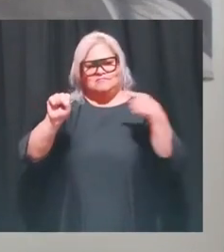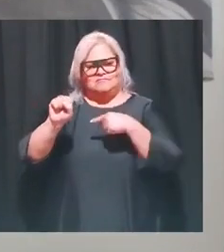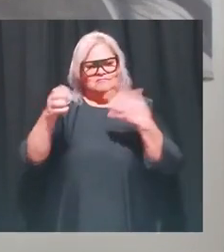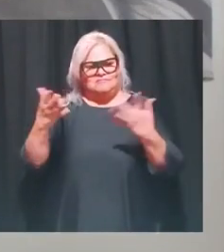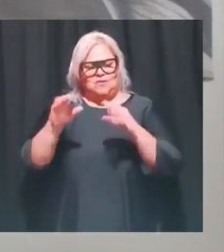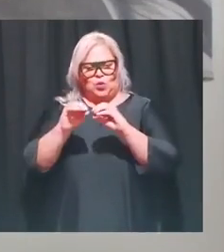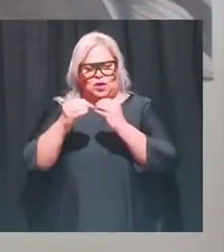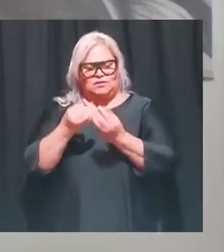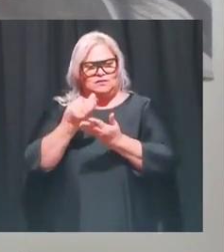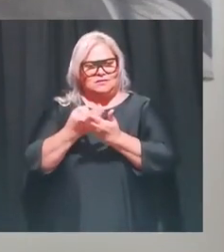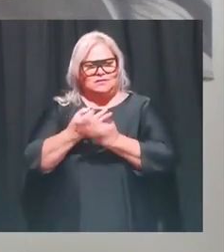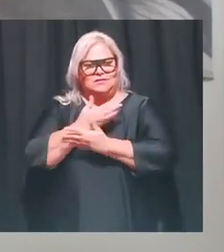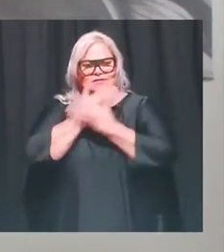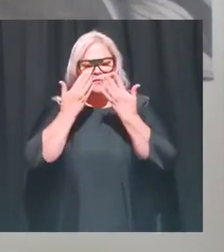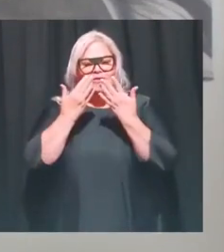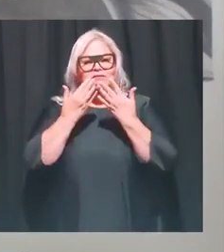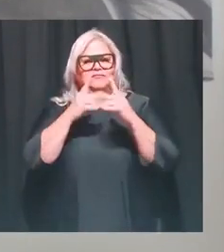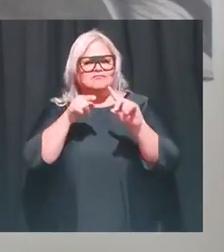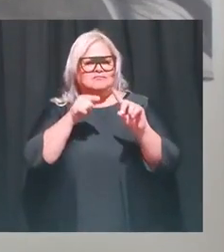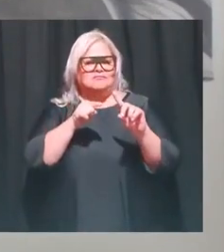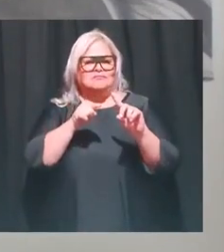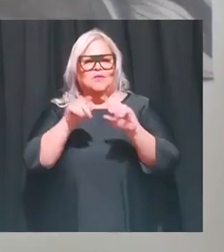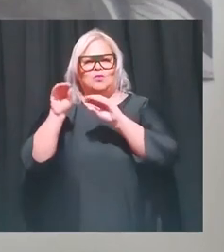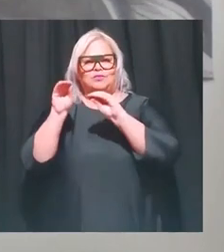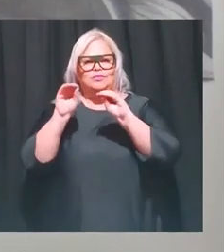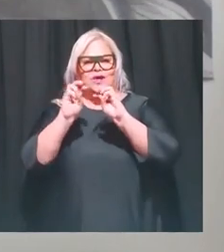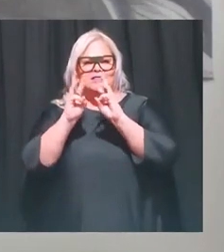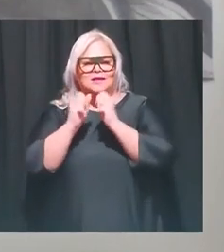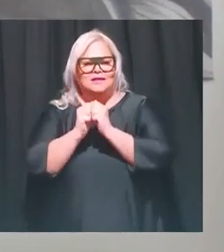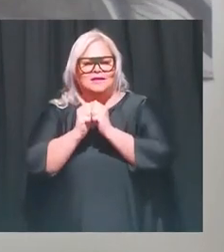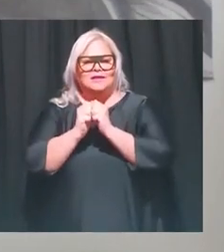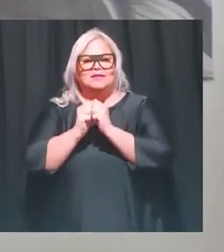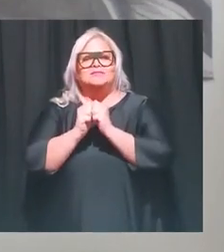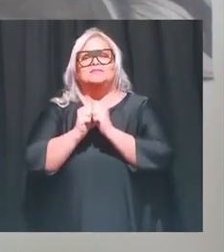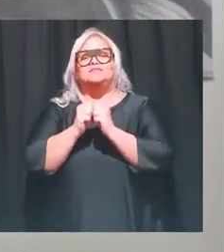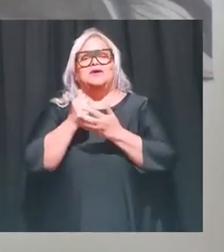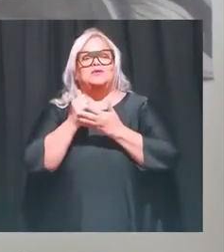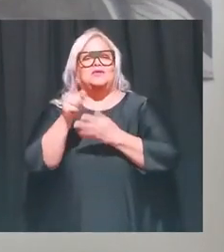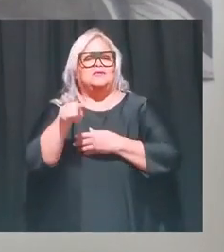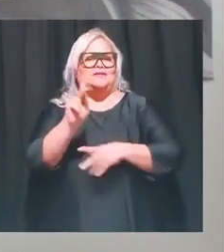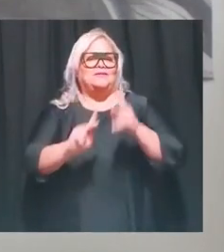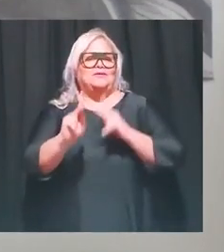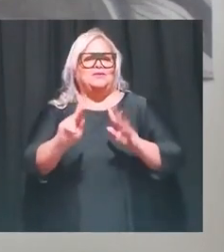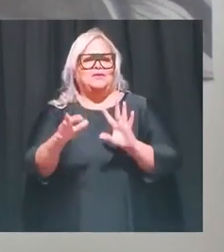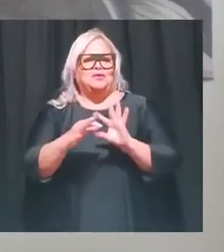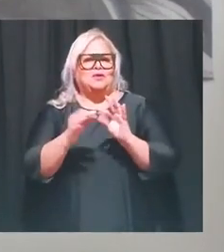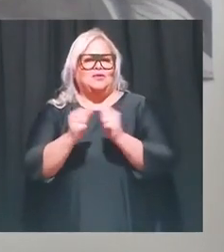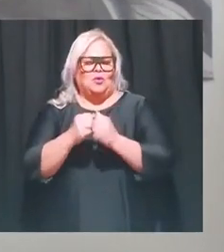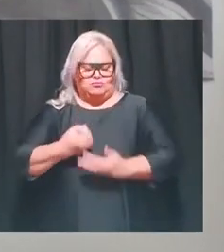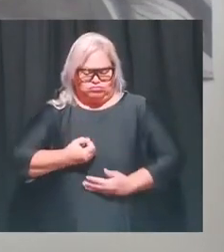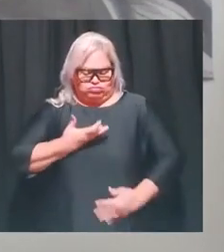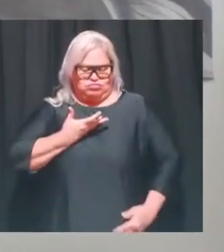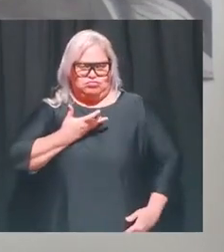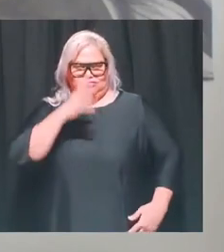de lucro que se dedica a ofrecer talleres para ayudar a las personas a conectar con su lado creativo. Quiero